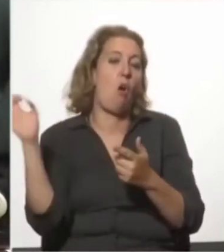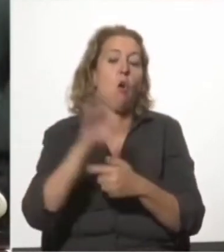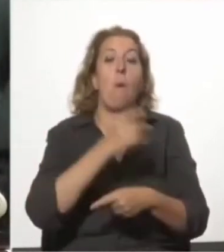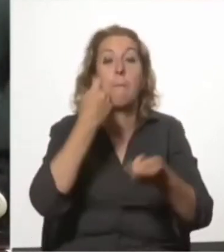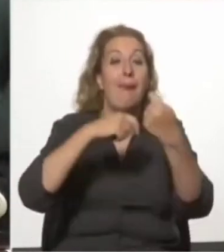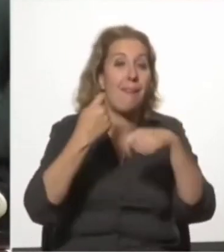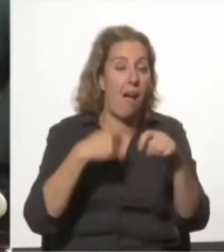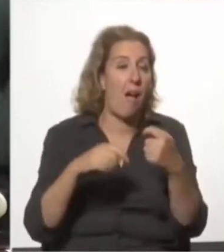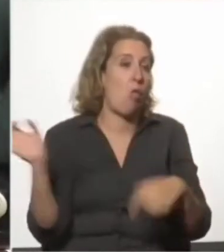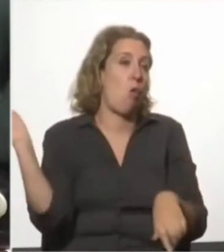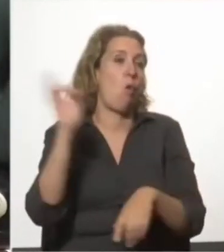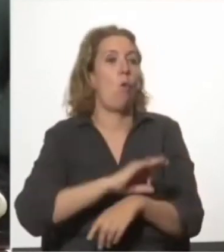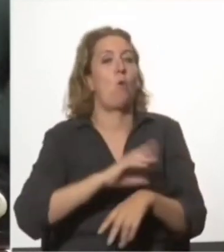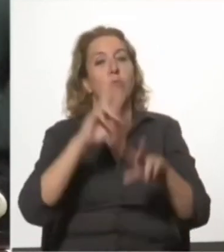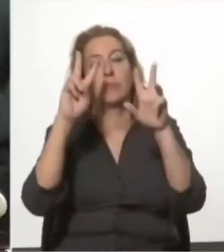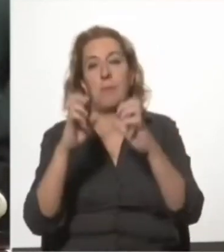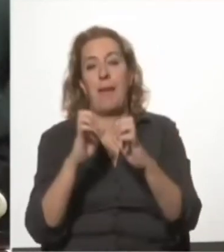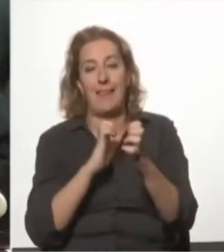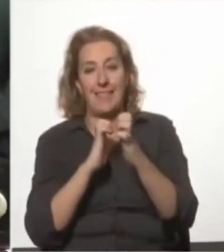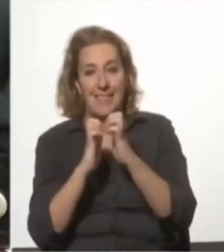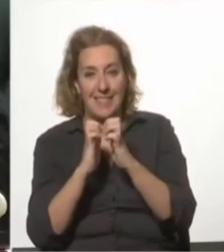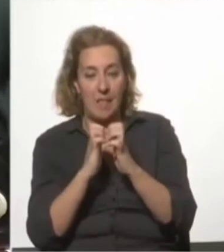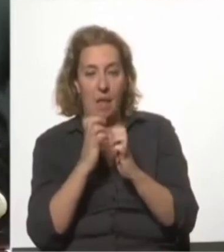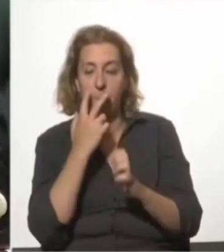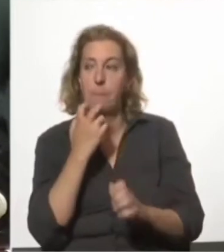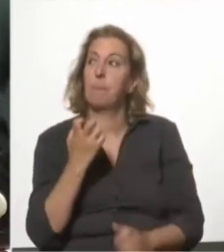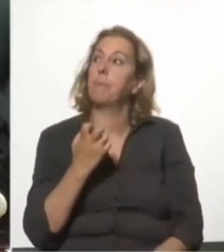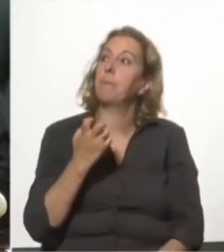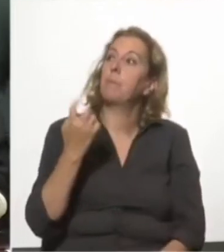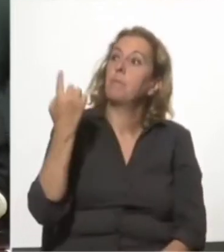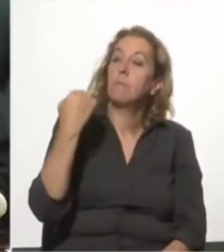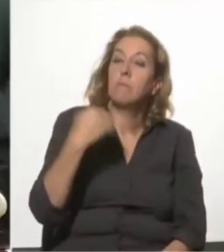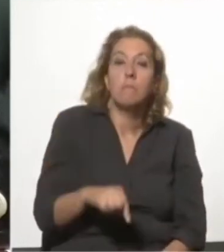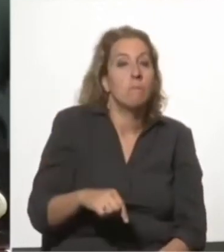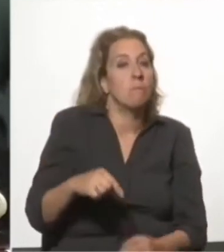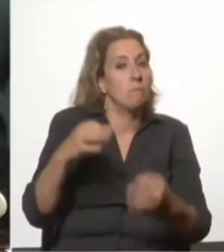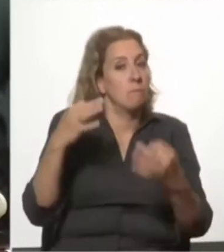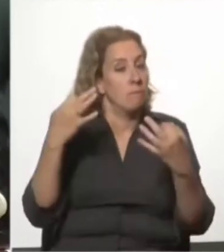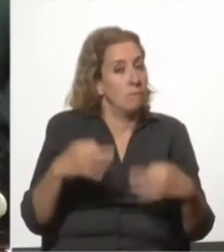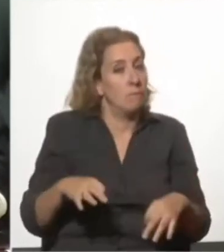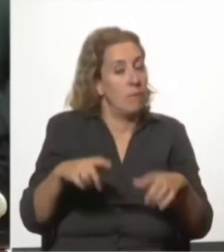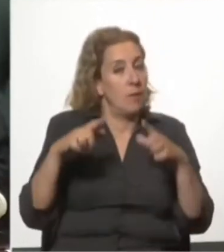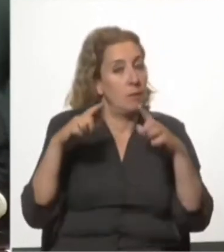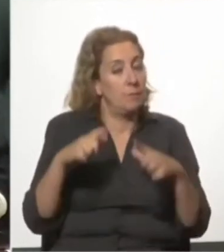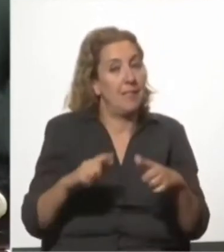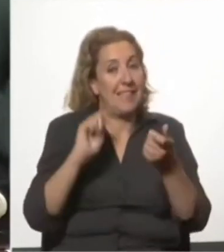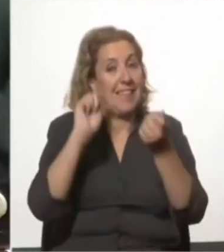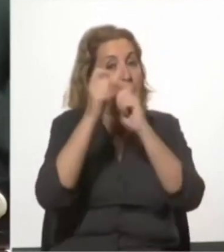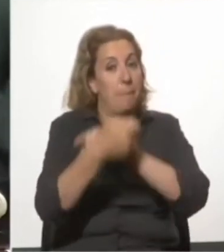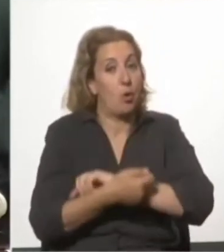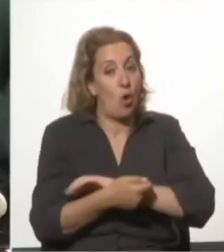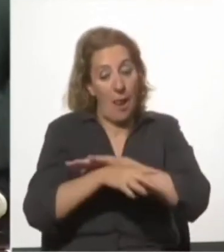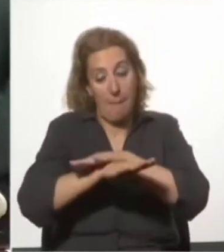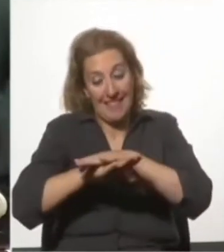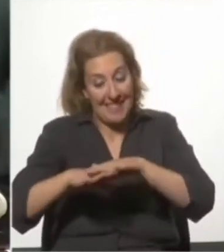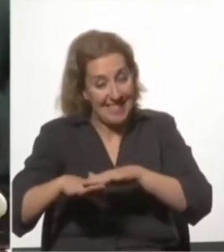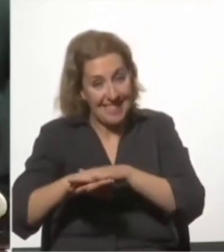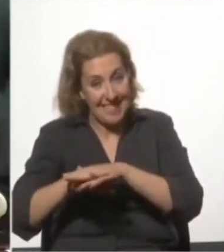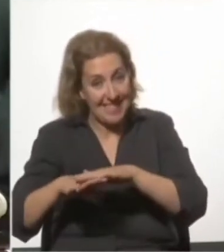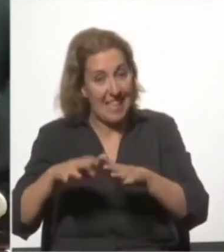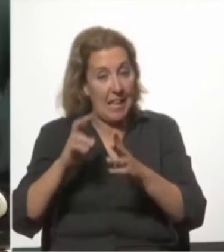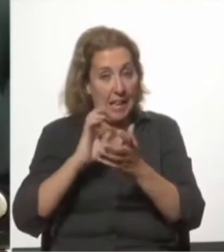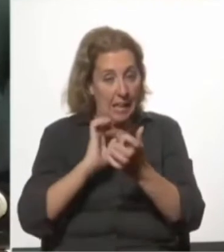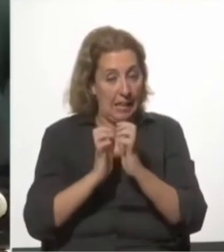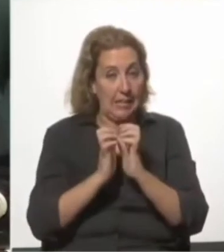electricidad. Afortunadamente, con el cambio en la matriz eléctrica y energética, hemos disminuido